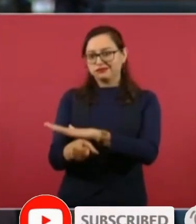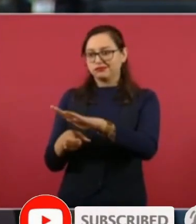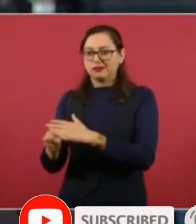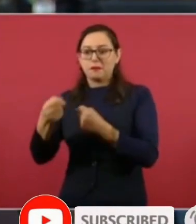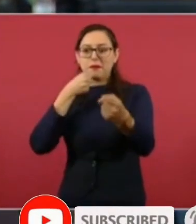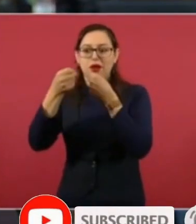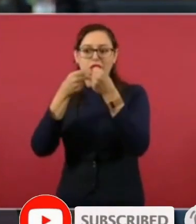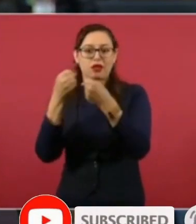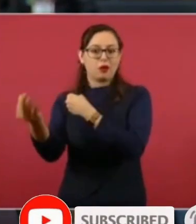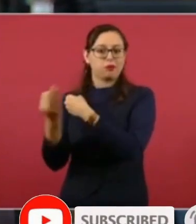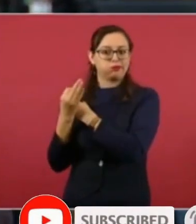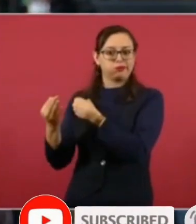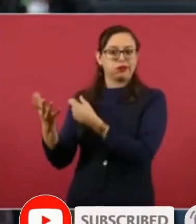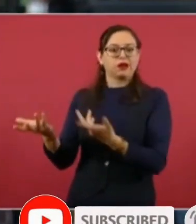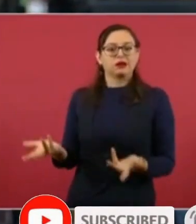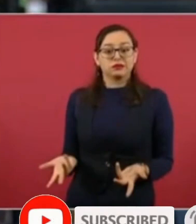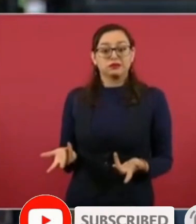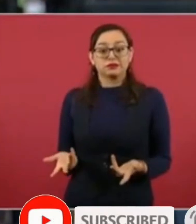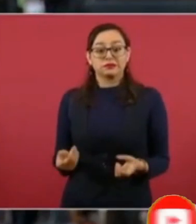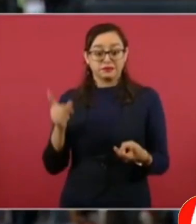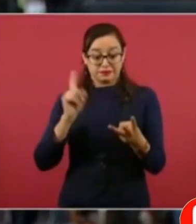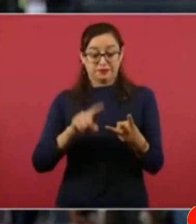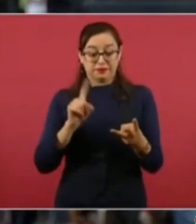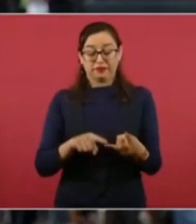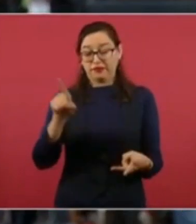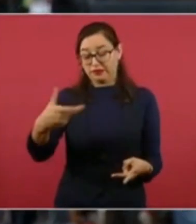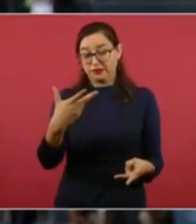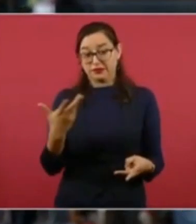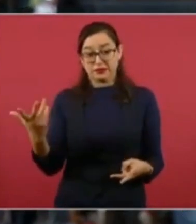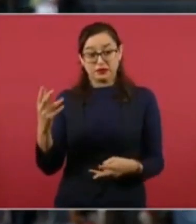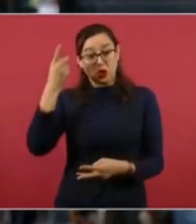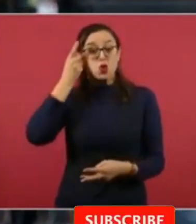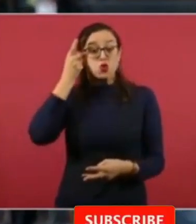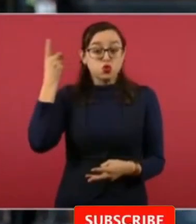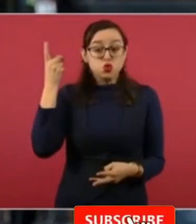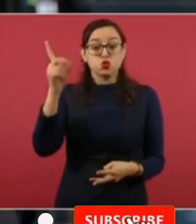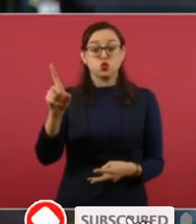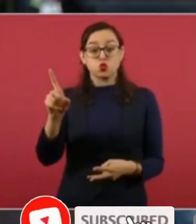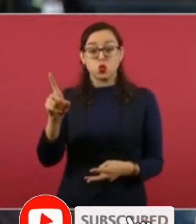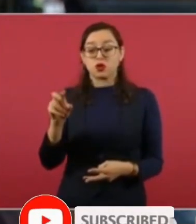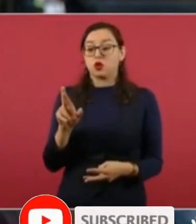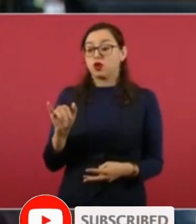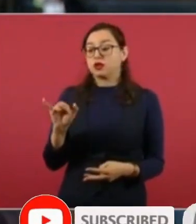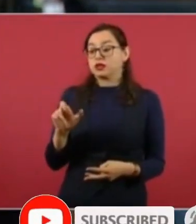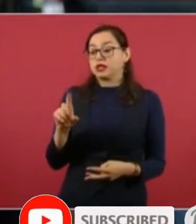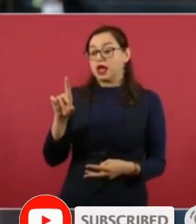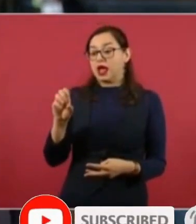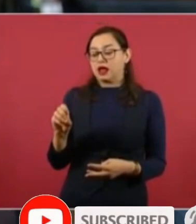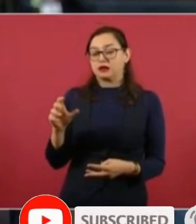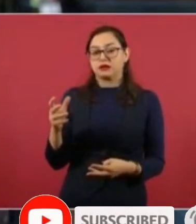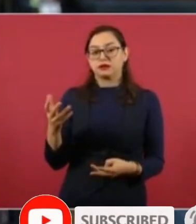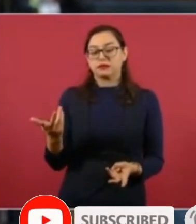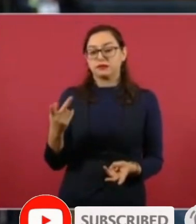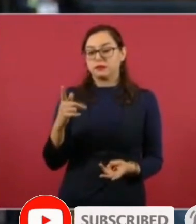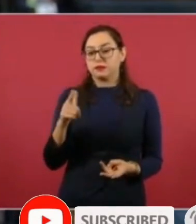el presidente el dueño de TV Azteca Ricardo Salinas Pliego no quiere se amacha no pagarle al SAT a pesar de